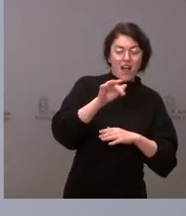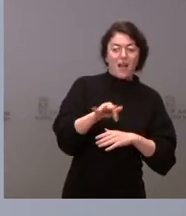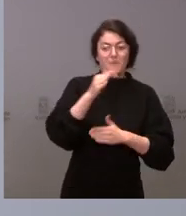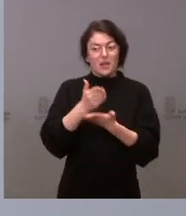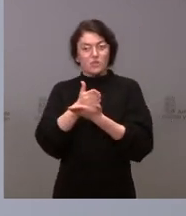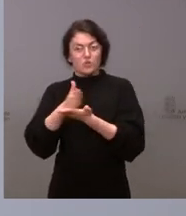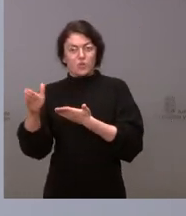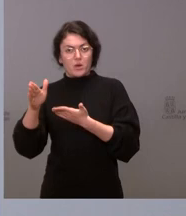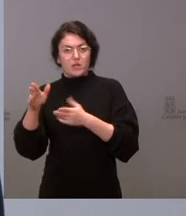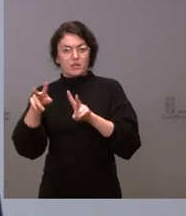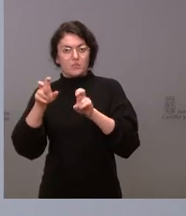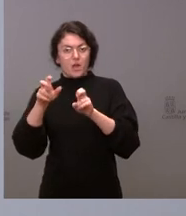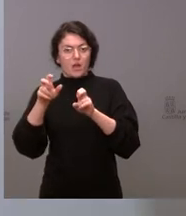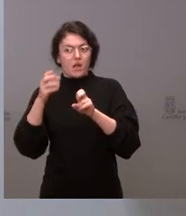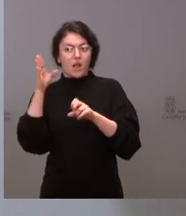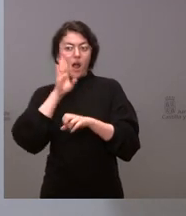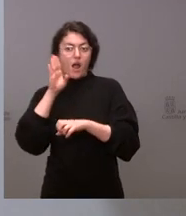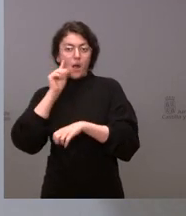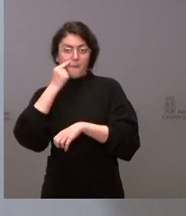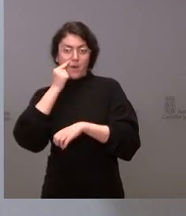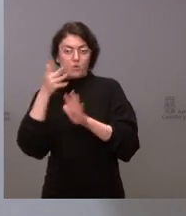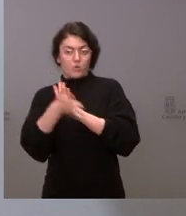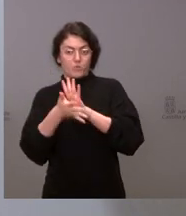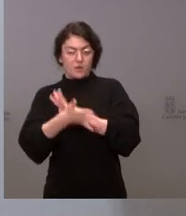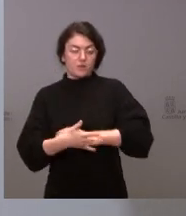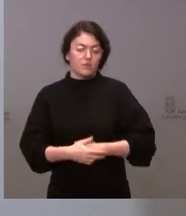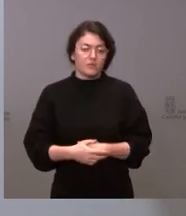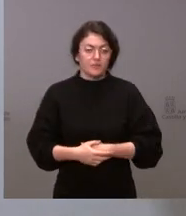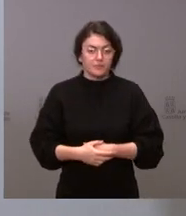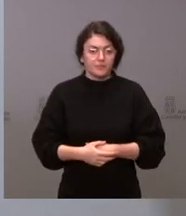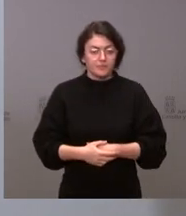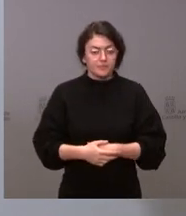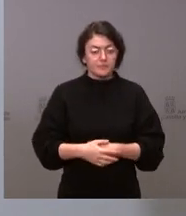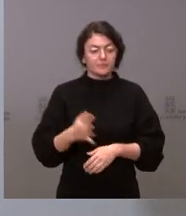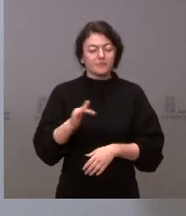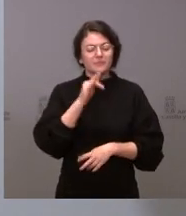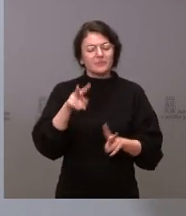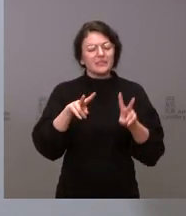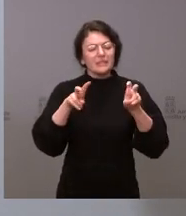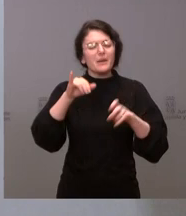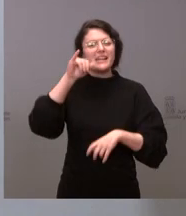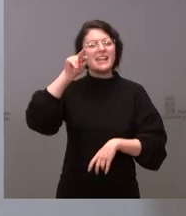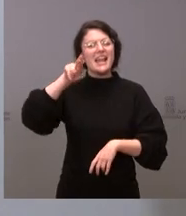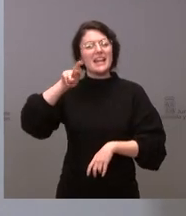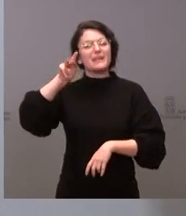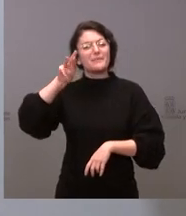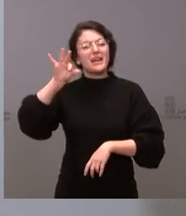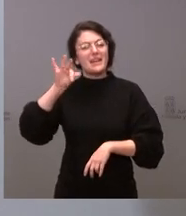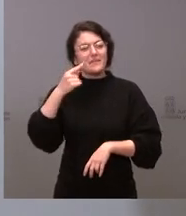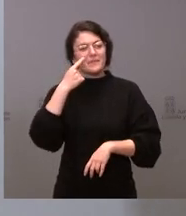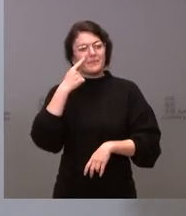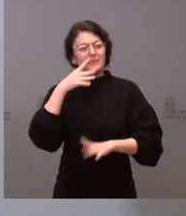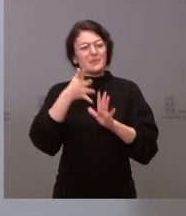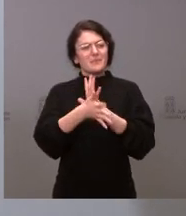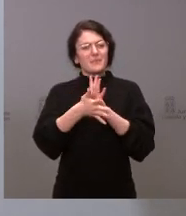las ayudas empresariales que comentó el presidente. Y otro par de cuestiones. Sobre el IRPF me gustaría que aclararan un poco a qué se